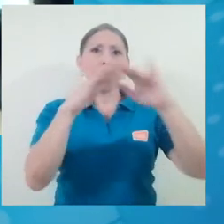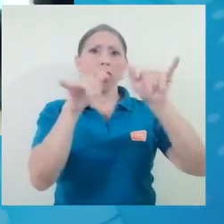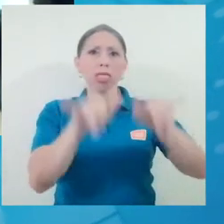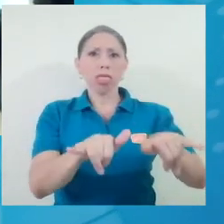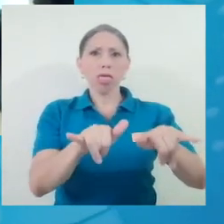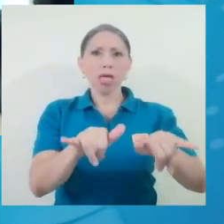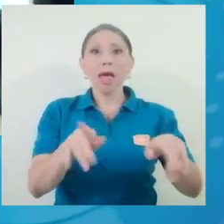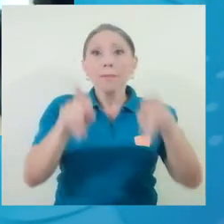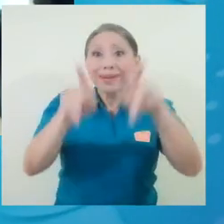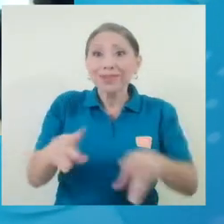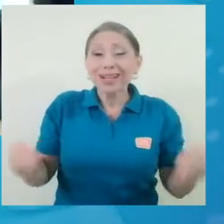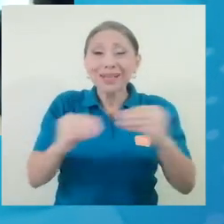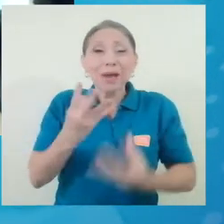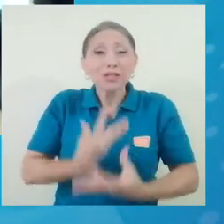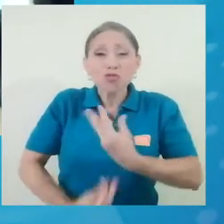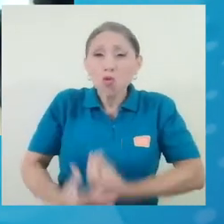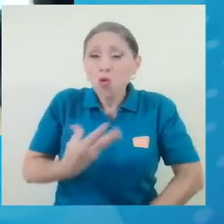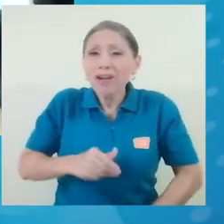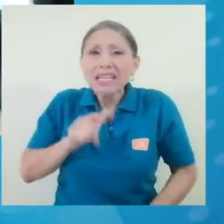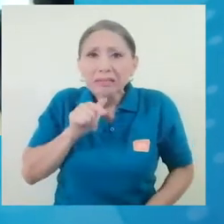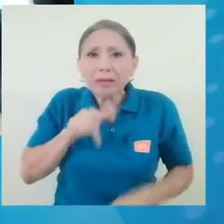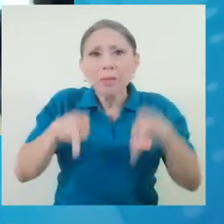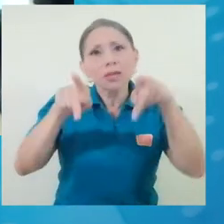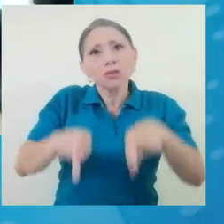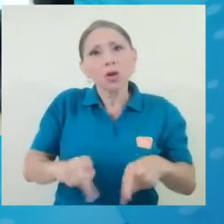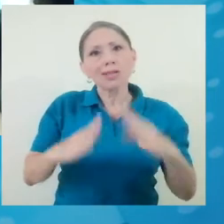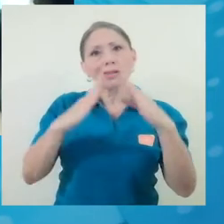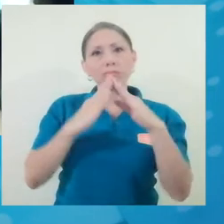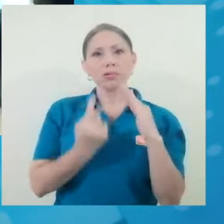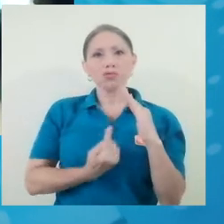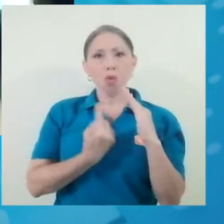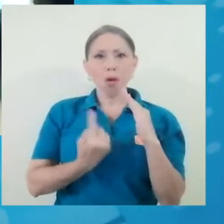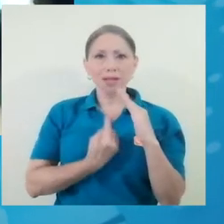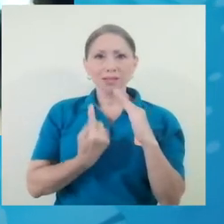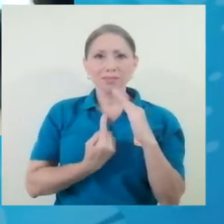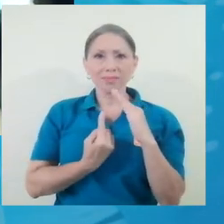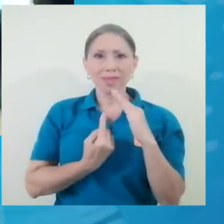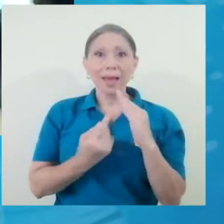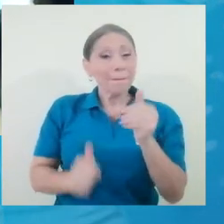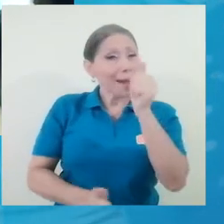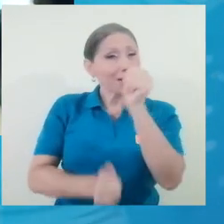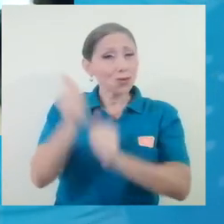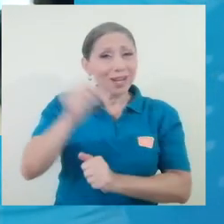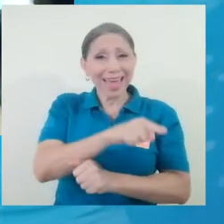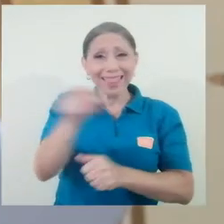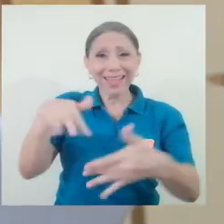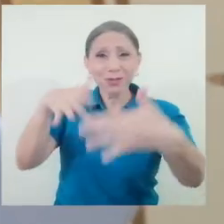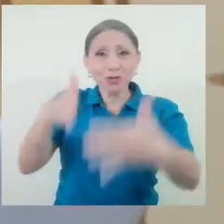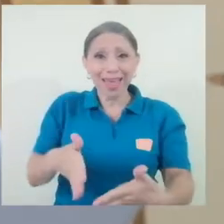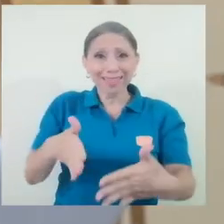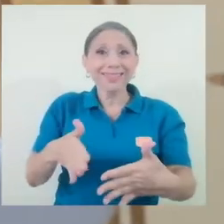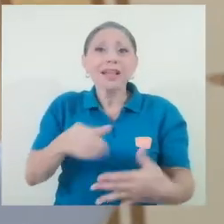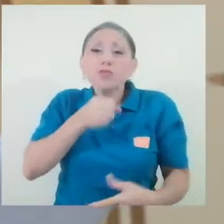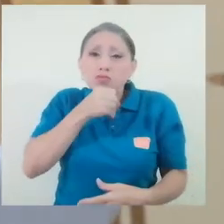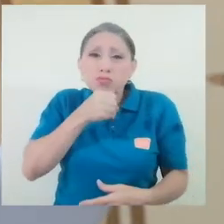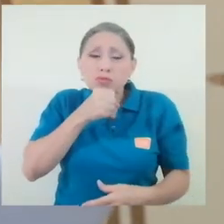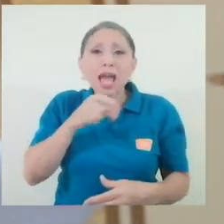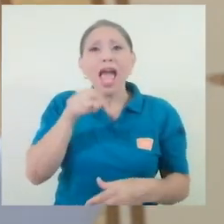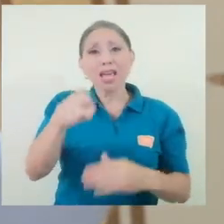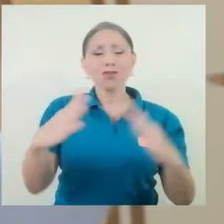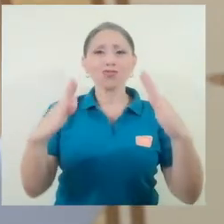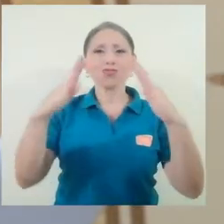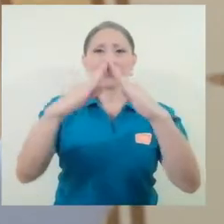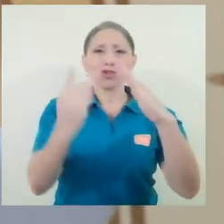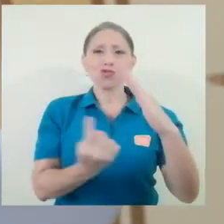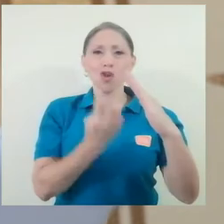también son aquellas personas que viven solas y en su mayoría nuestros estudiantes, por ser personas ya mayores, pues están viviendo solas.